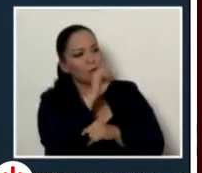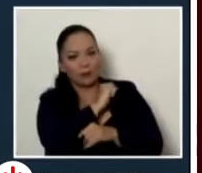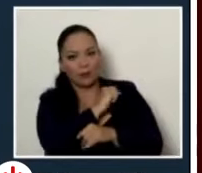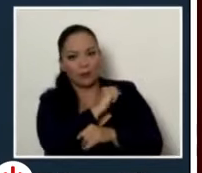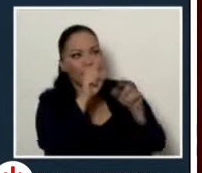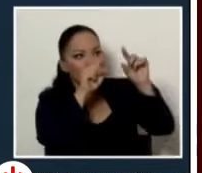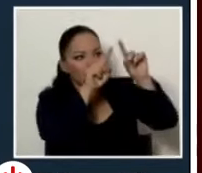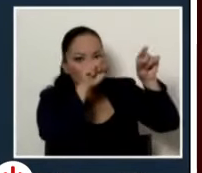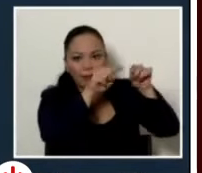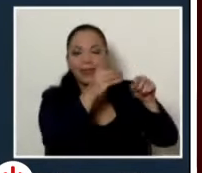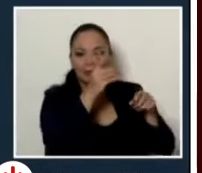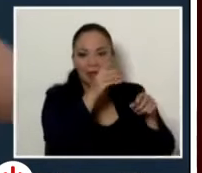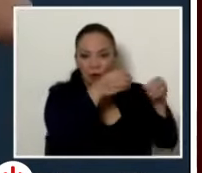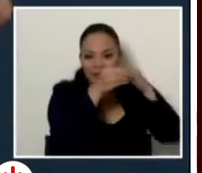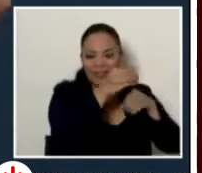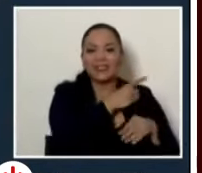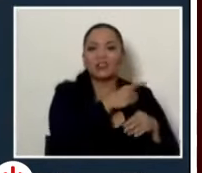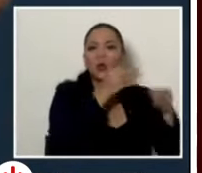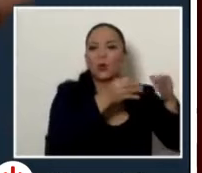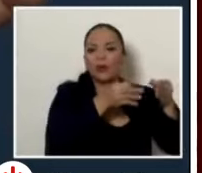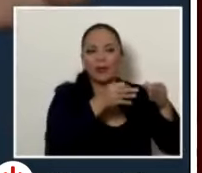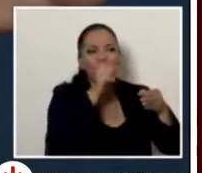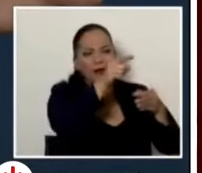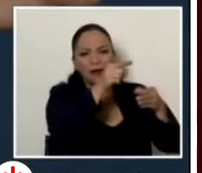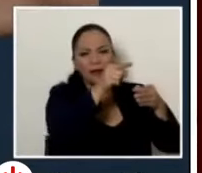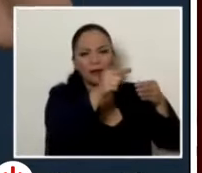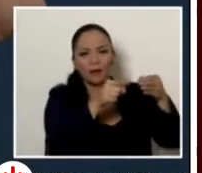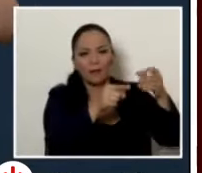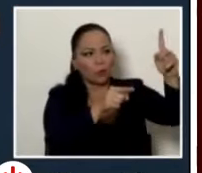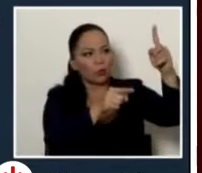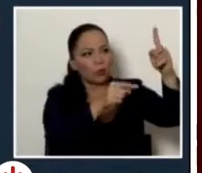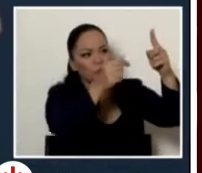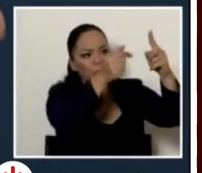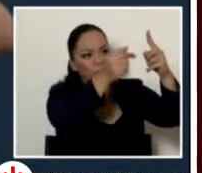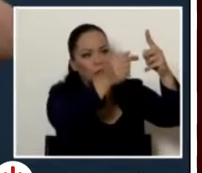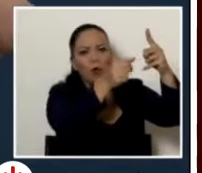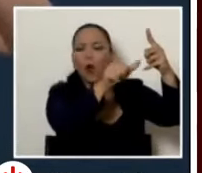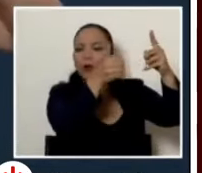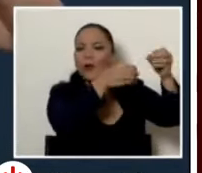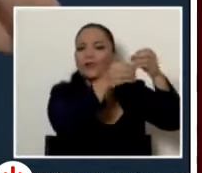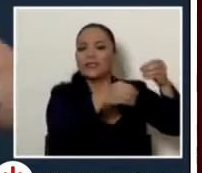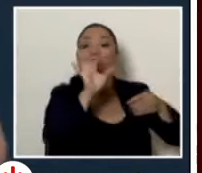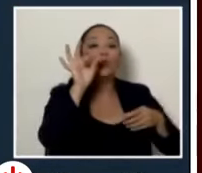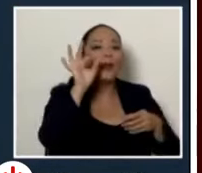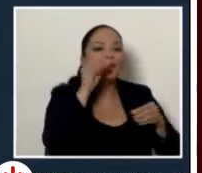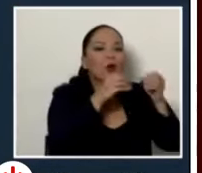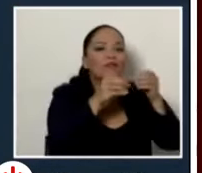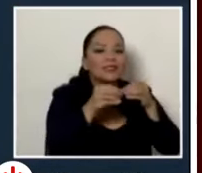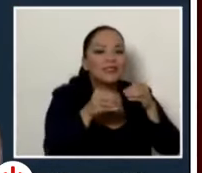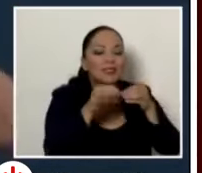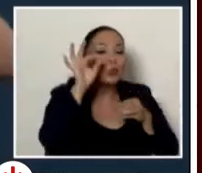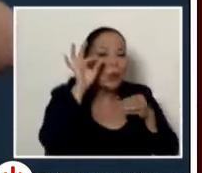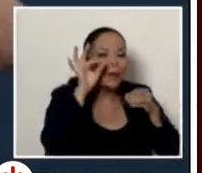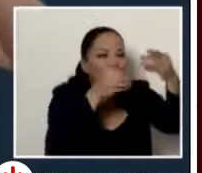cajita que se llama dirección jurídica le habían creado abajo otras unidades nueve para ser exactas